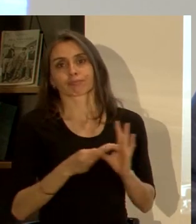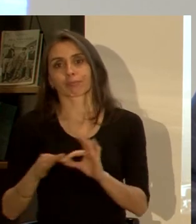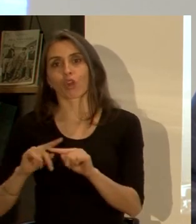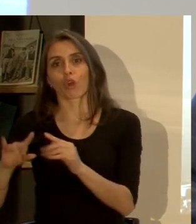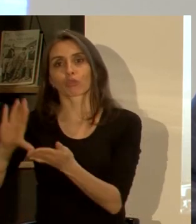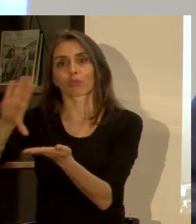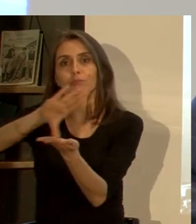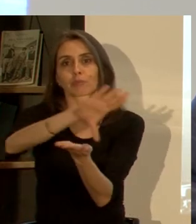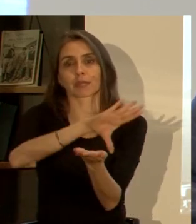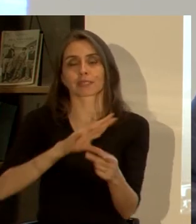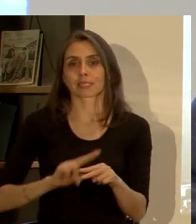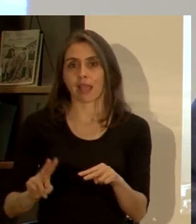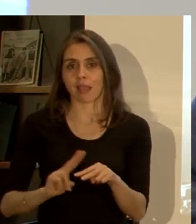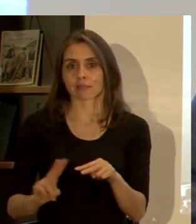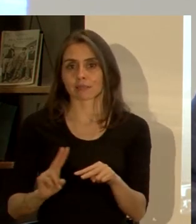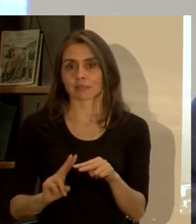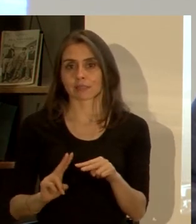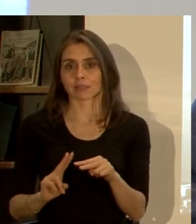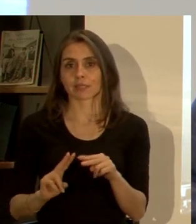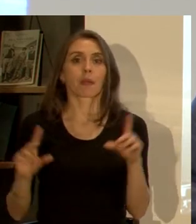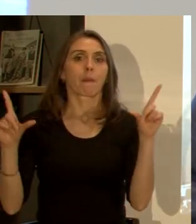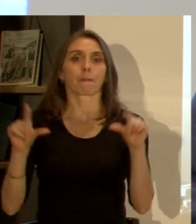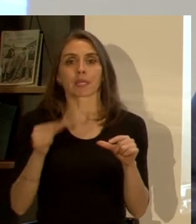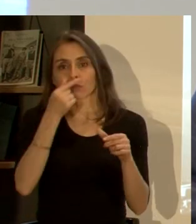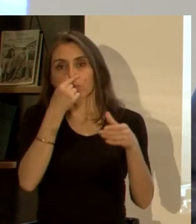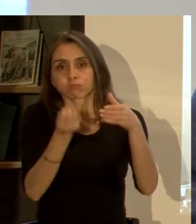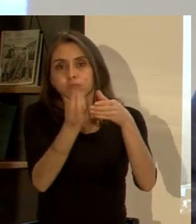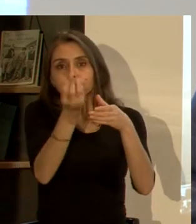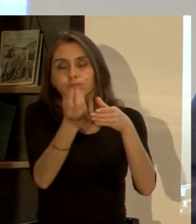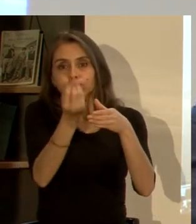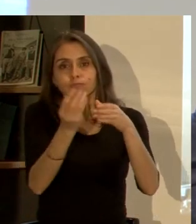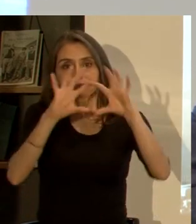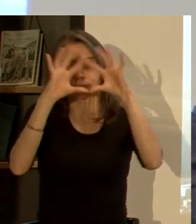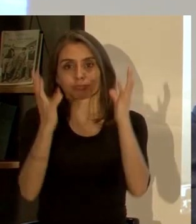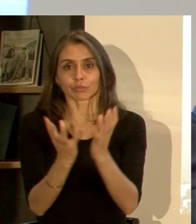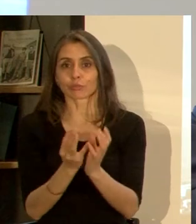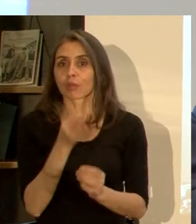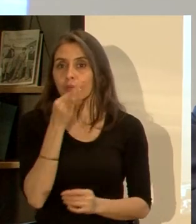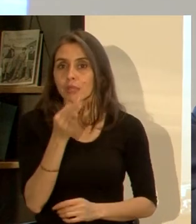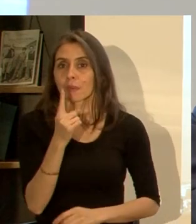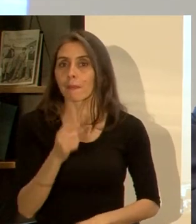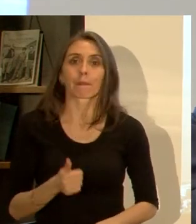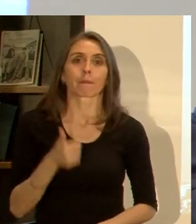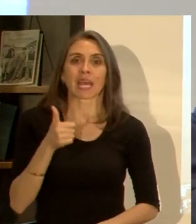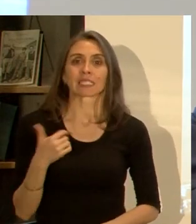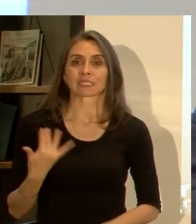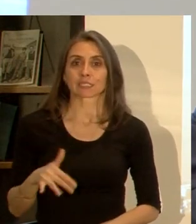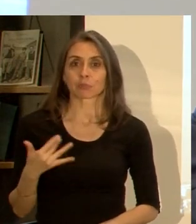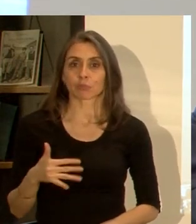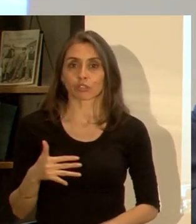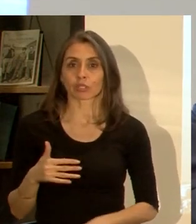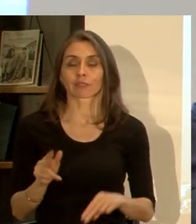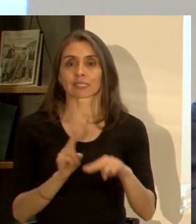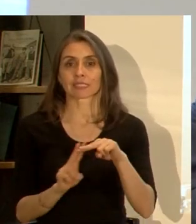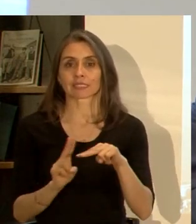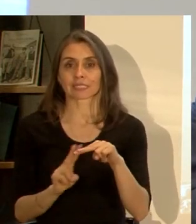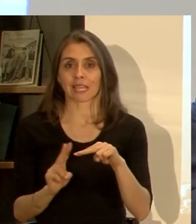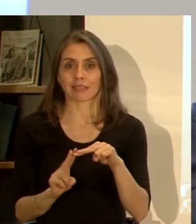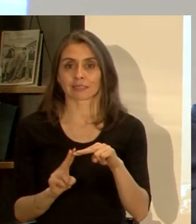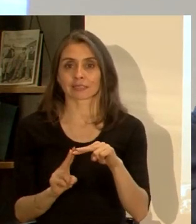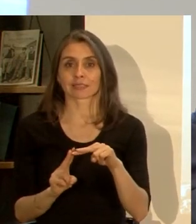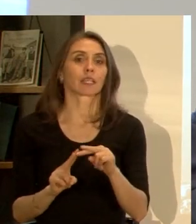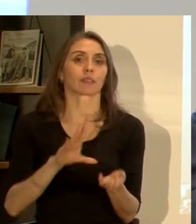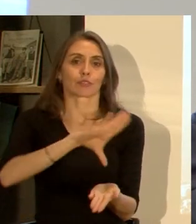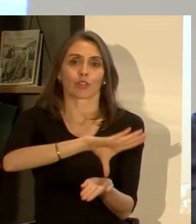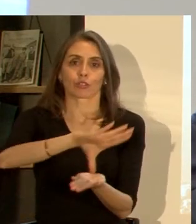otros países están haciendo efectivamente en reducción de emisiones yo diría aquí que lo más importante que pueden hacer no solamente